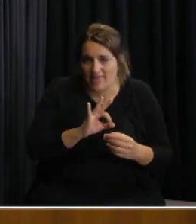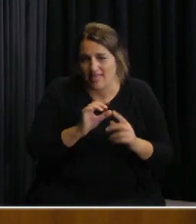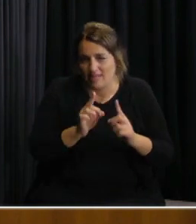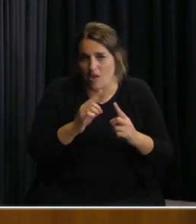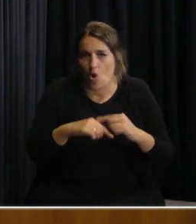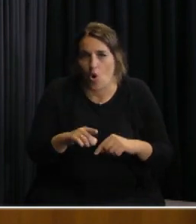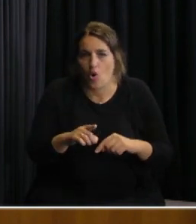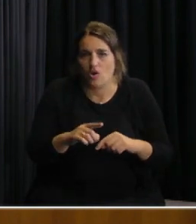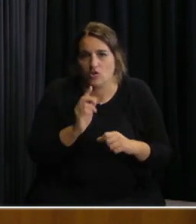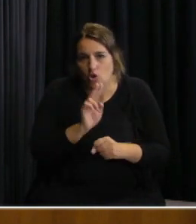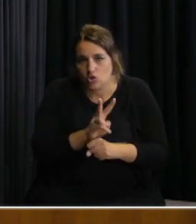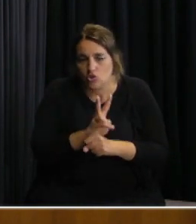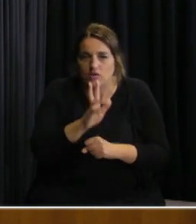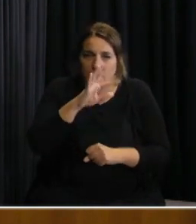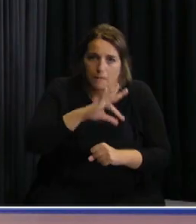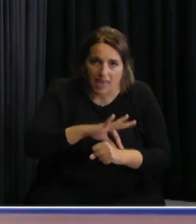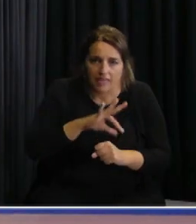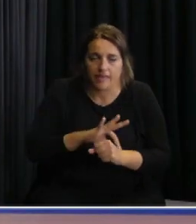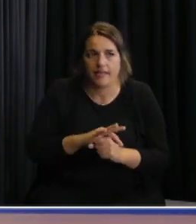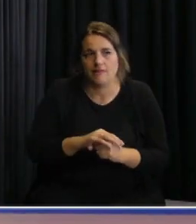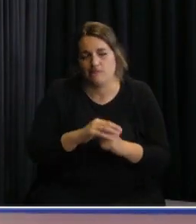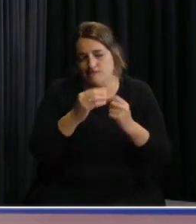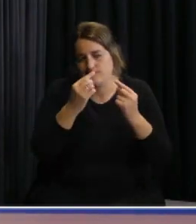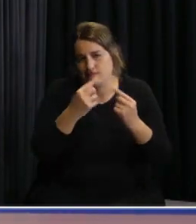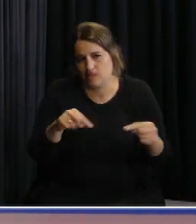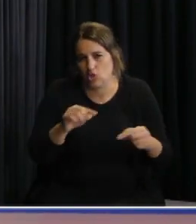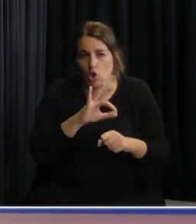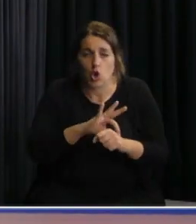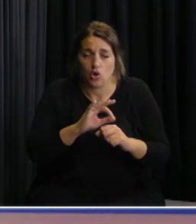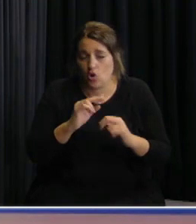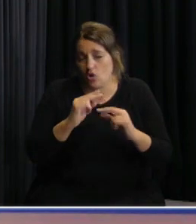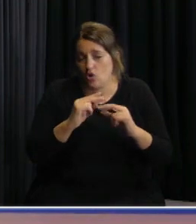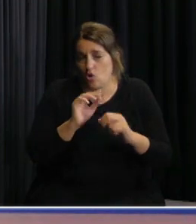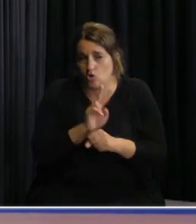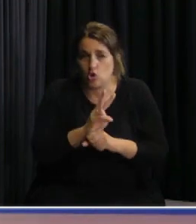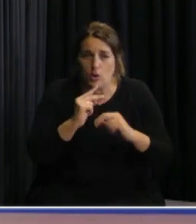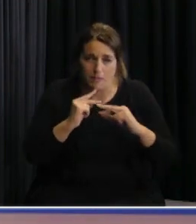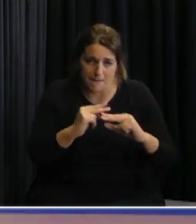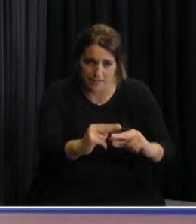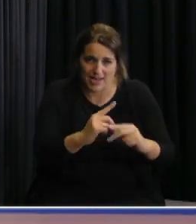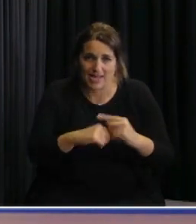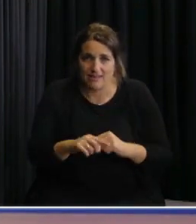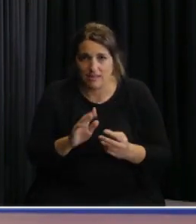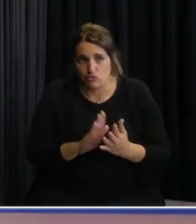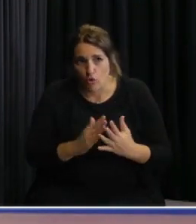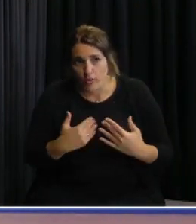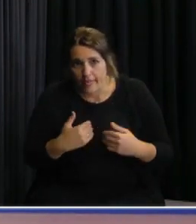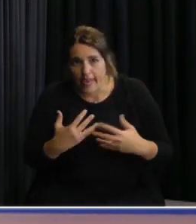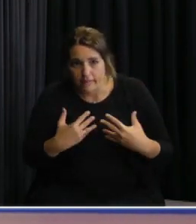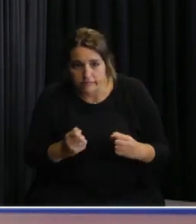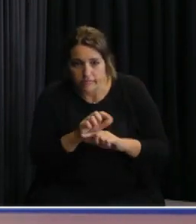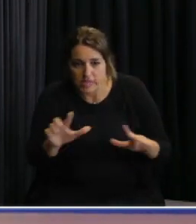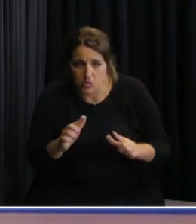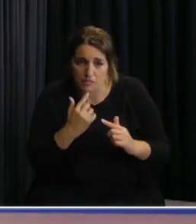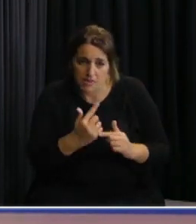tratamiento monitoreo médico el tema del control permanente sanitario bueno recién relató